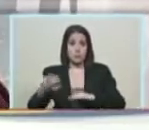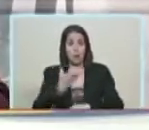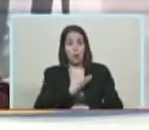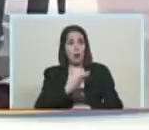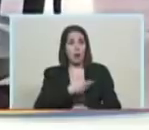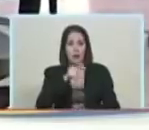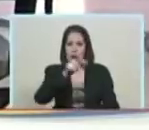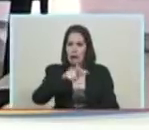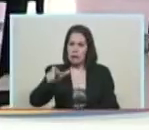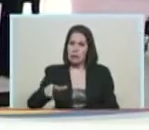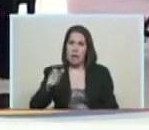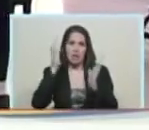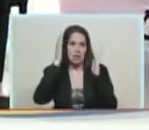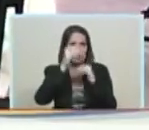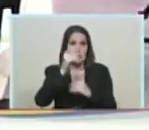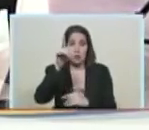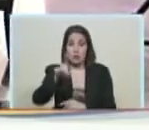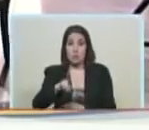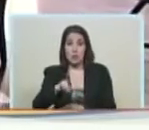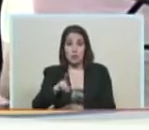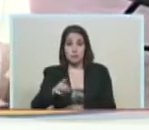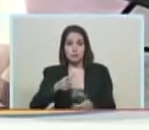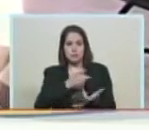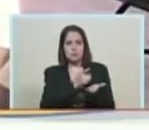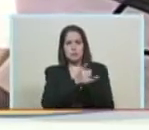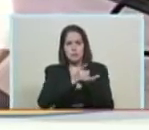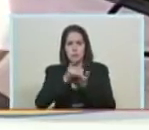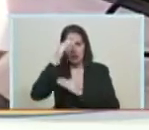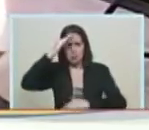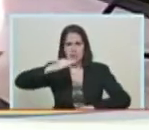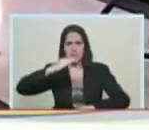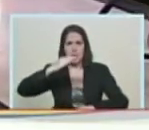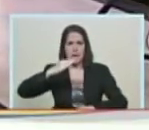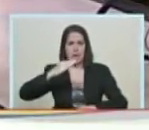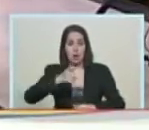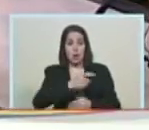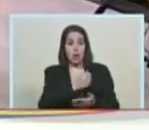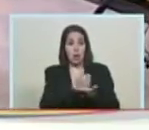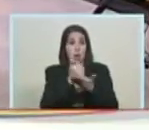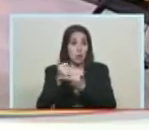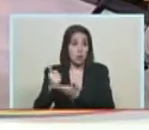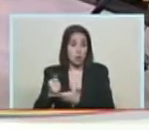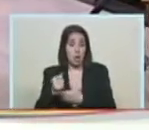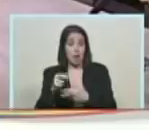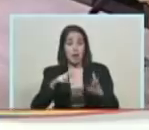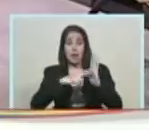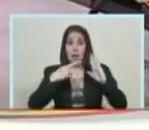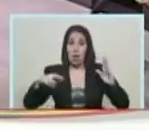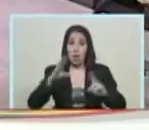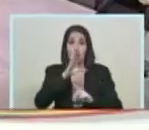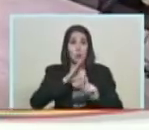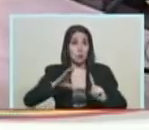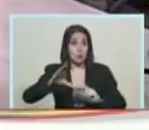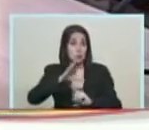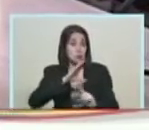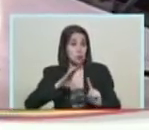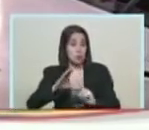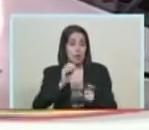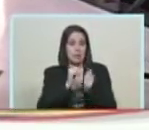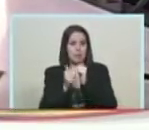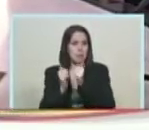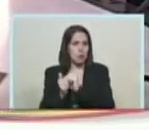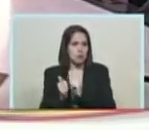alcaldes, alcaldesas, la Fuerza Armada Nacional Bolivariana, los recreadores de cultura, los recreadores